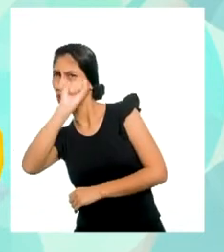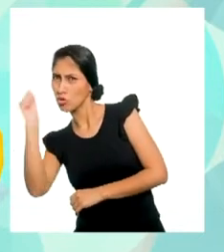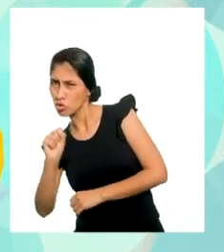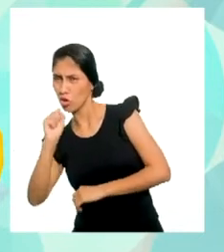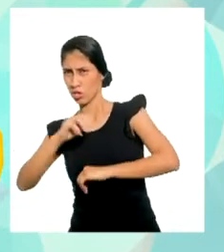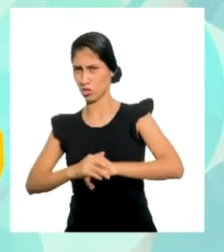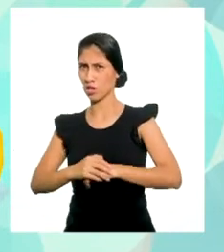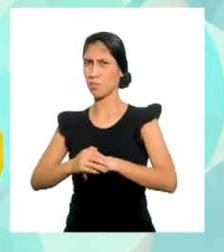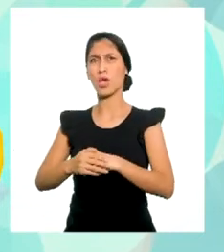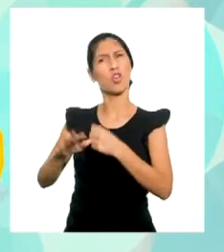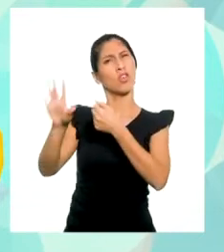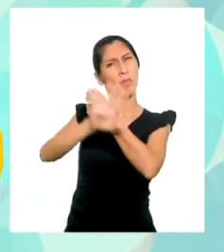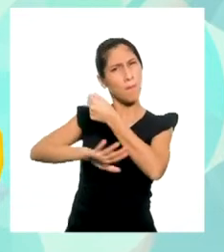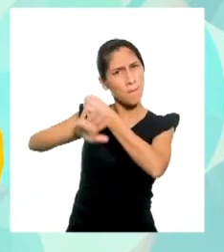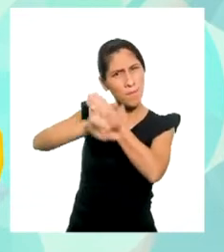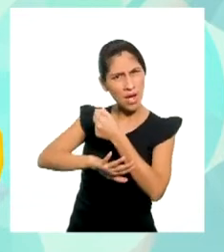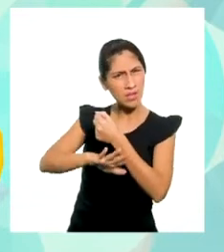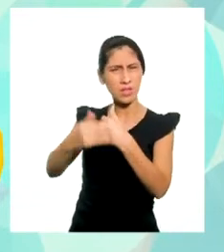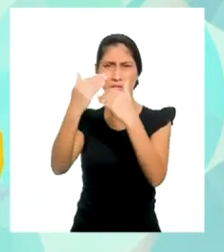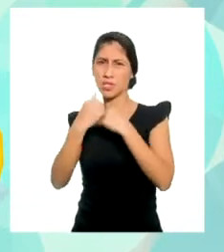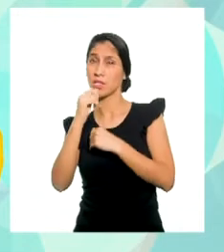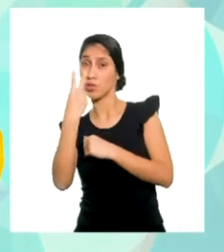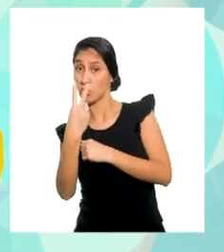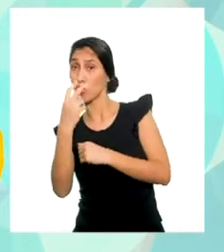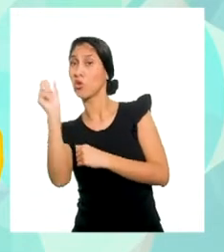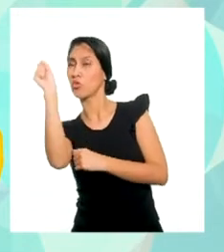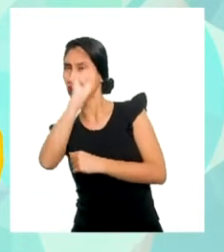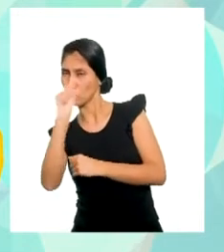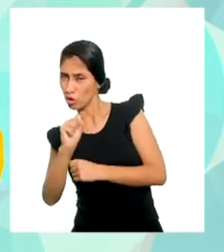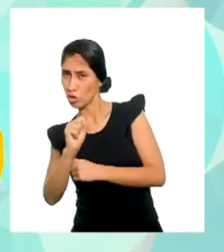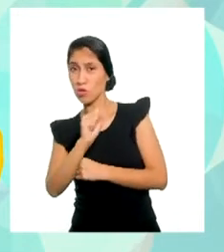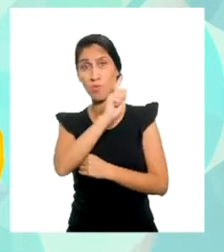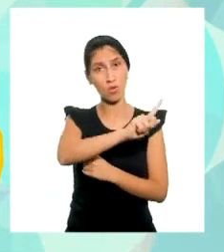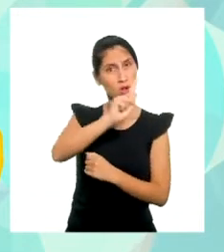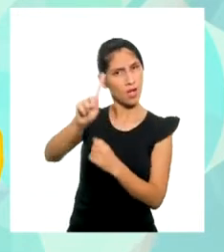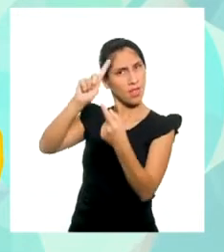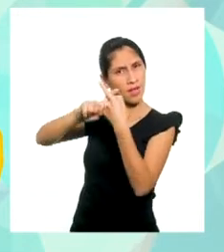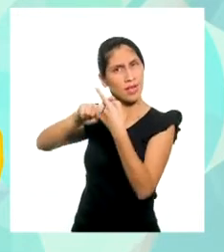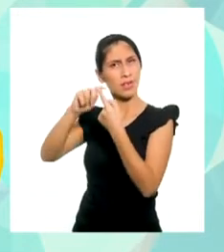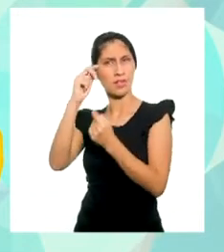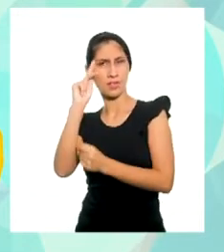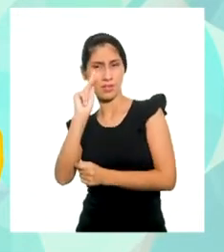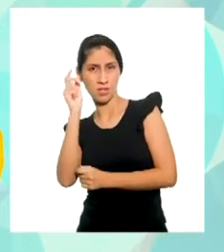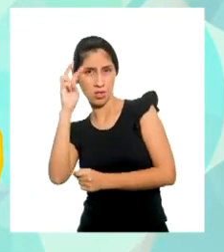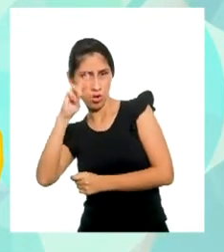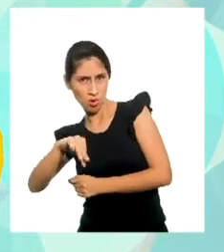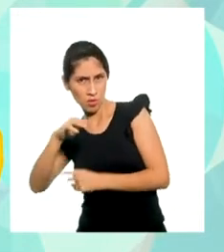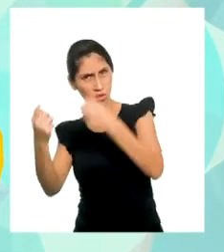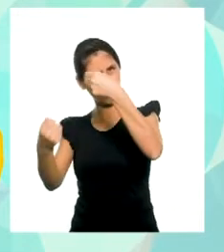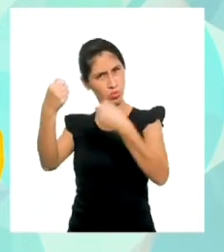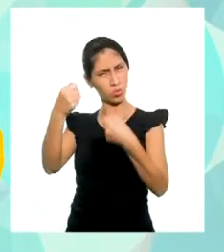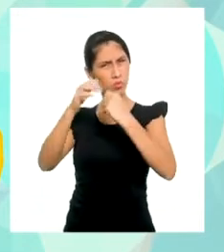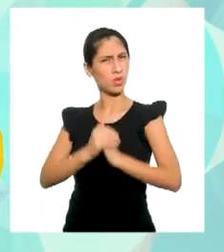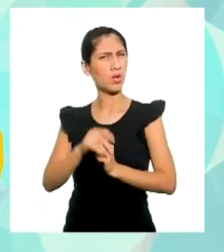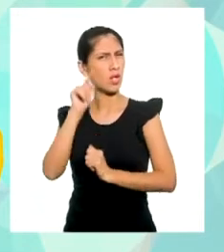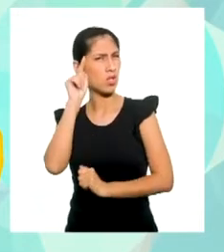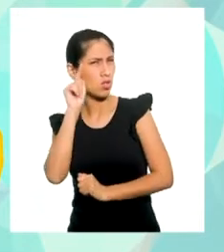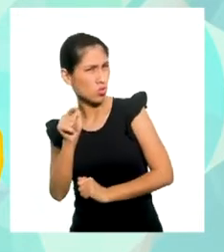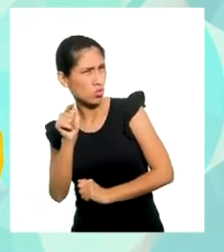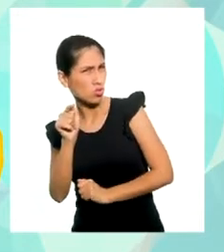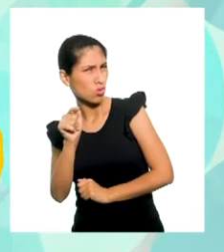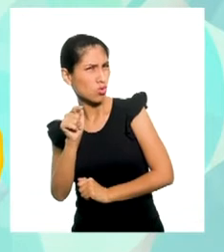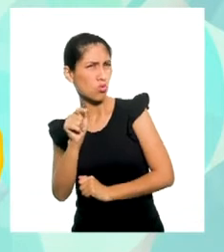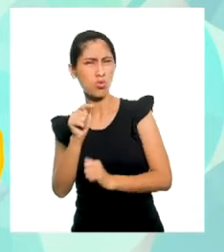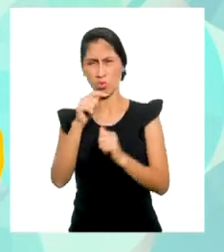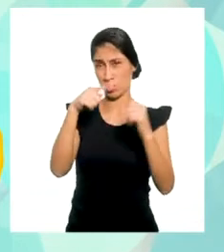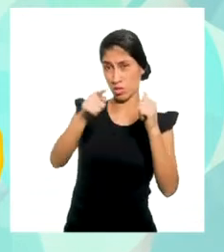tarifa base y 2 soles por kilómetro de recorrido. ¿Cuánto es la distancia hasta la cafetería donde